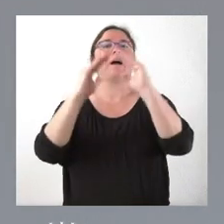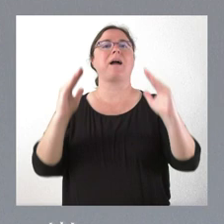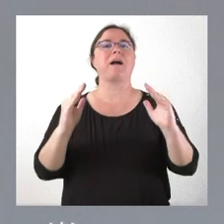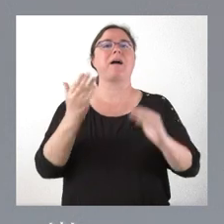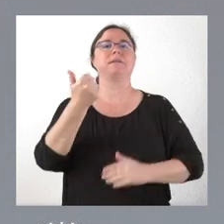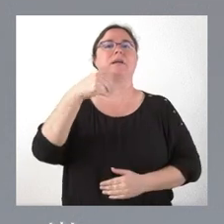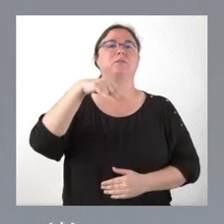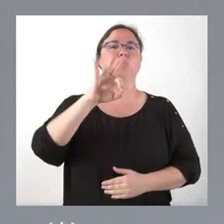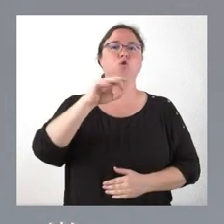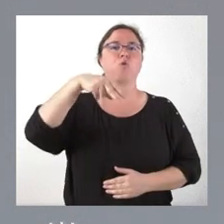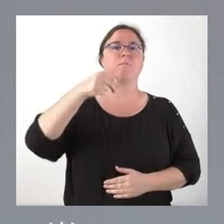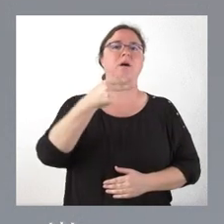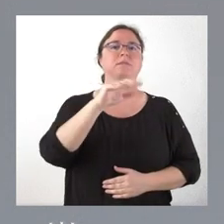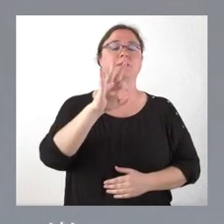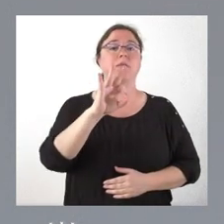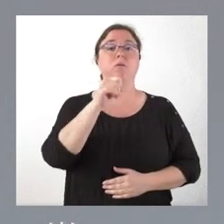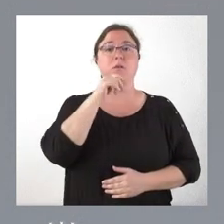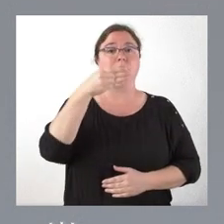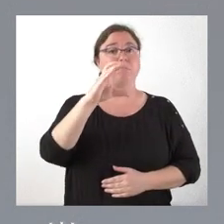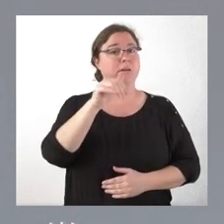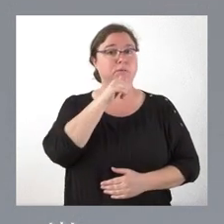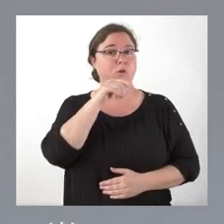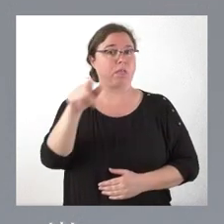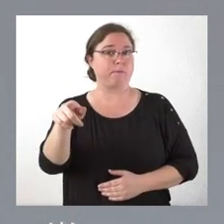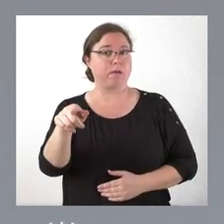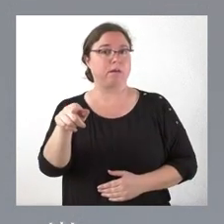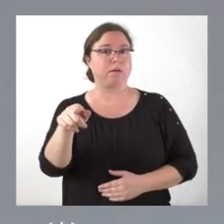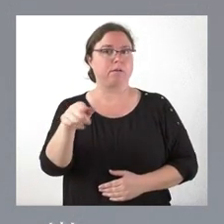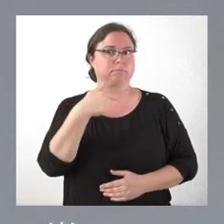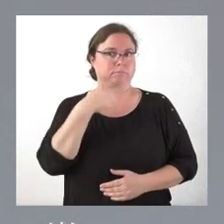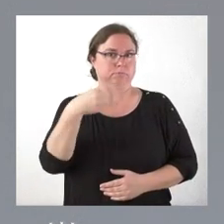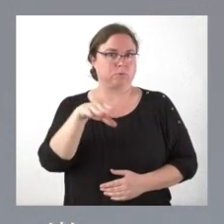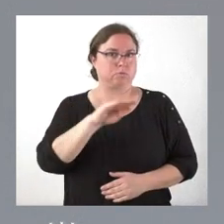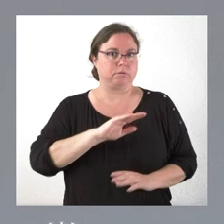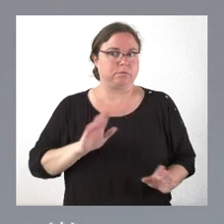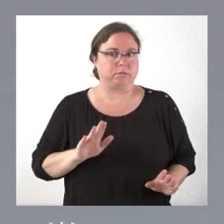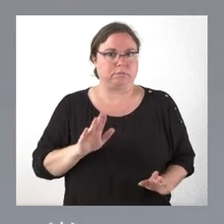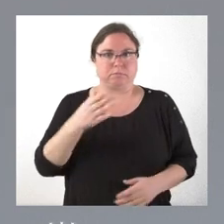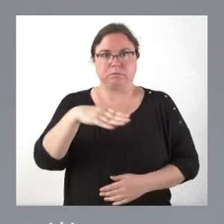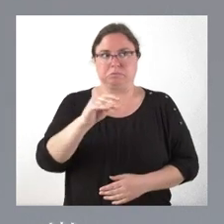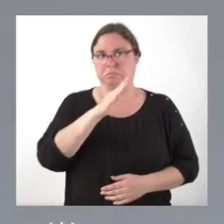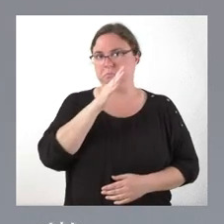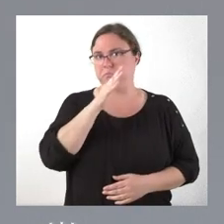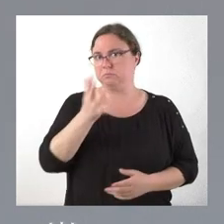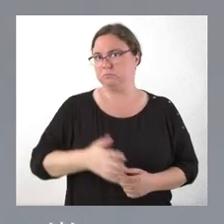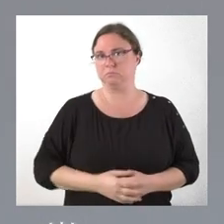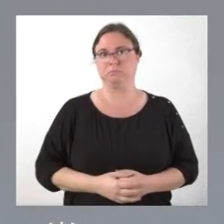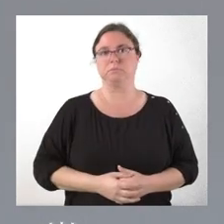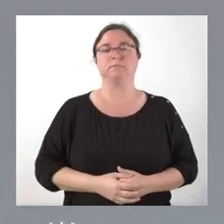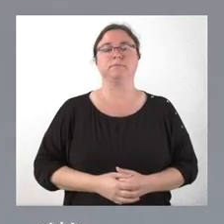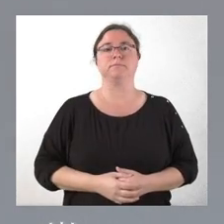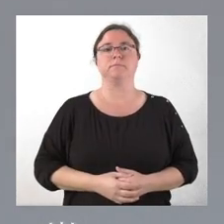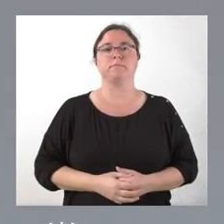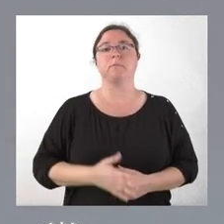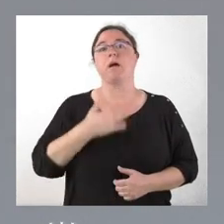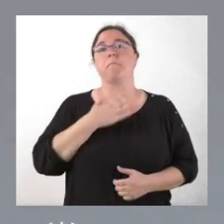Que está sin declarar BID. Y que a mí me parece incomprensible. Me parece incomprensible. Pues a mí